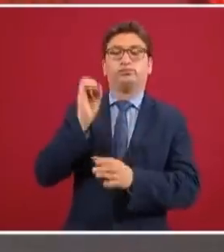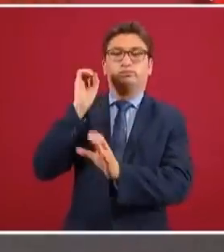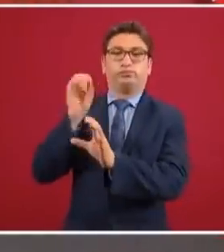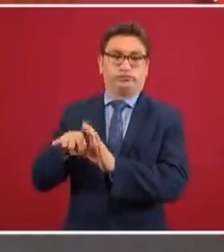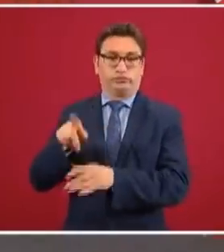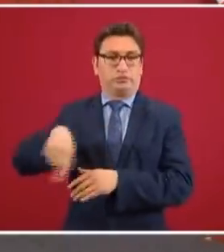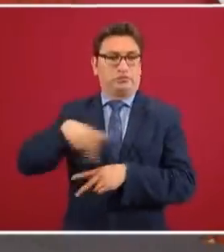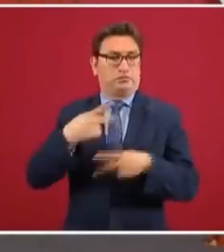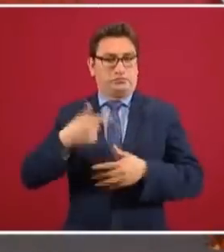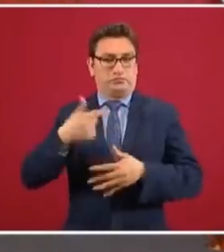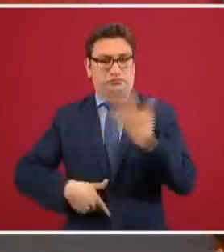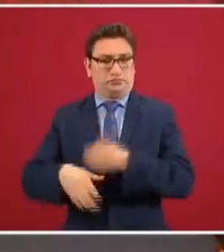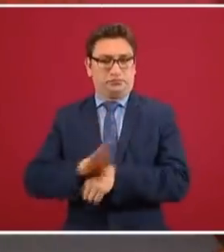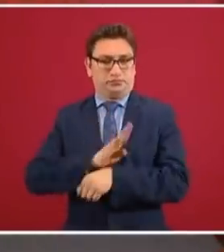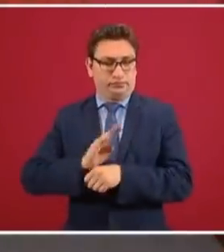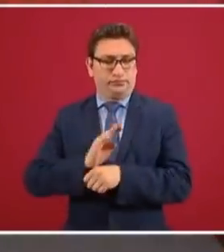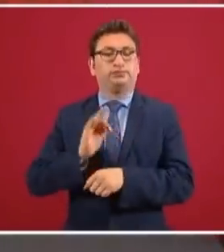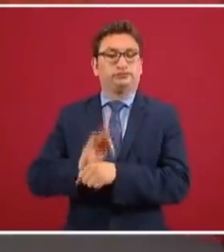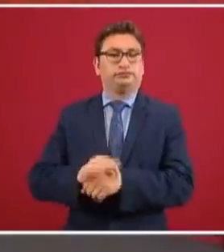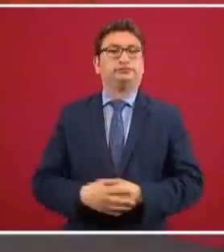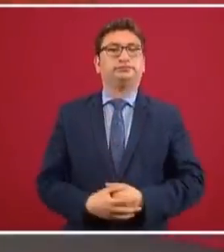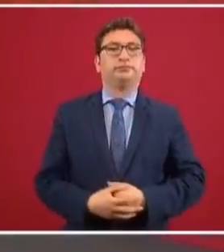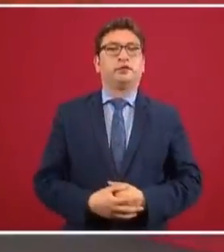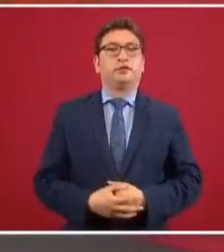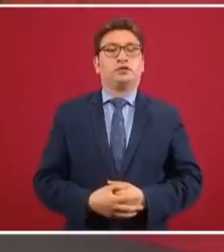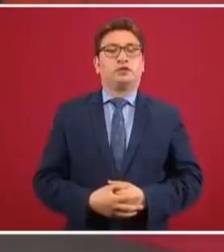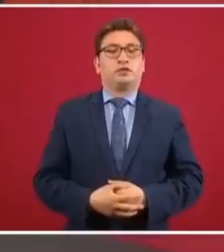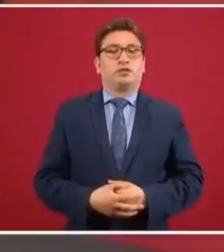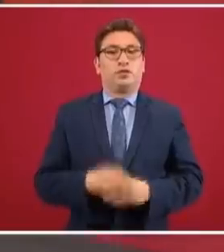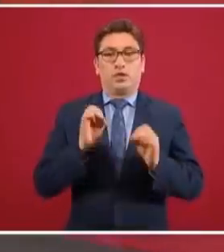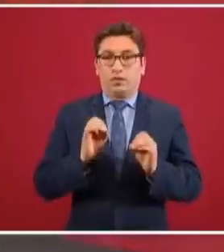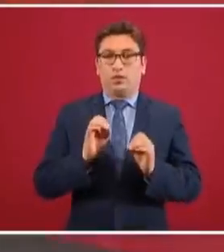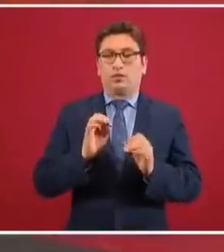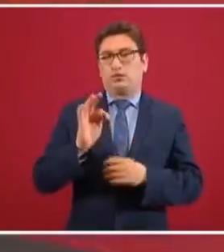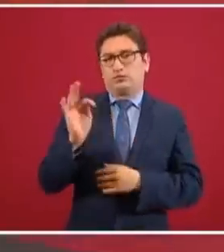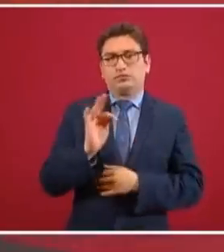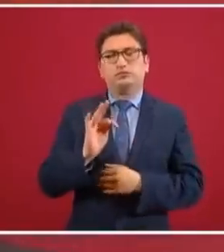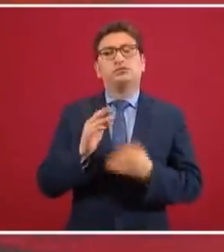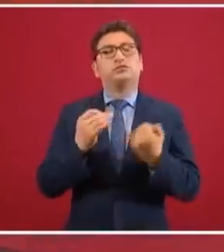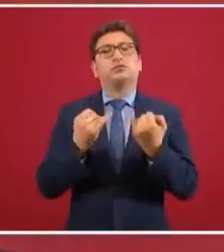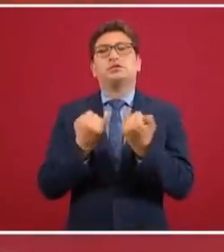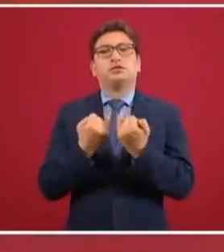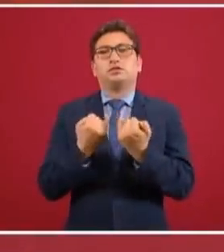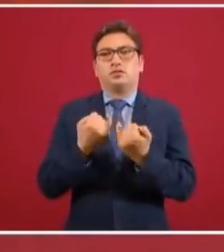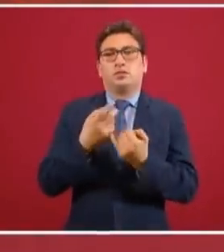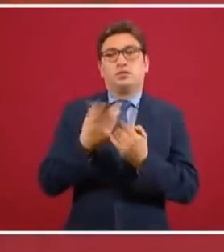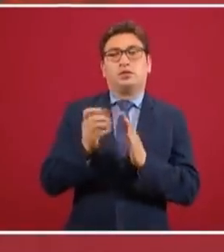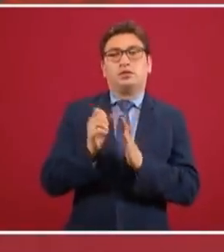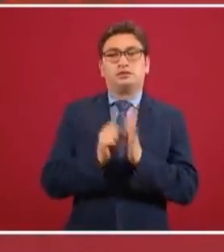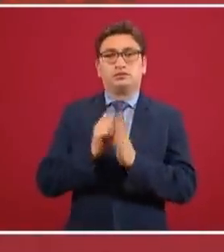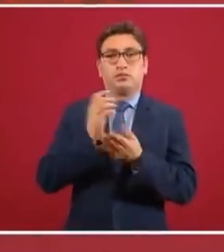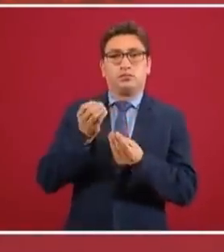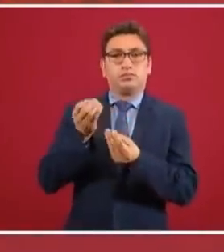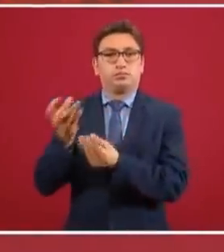o con sistemas de entrega no personal,